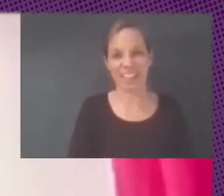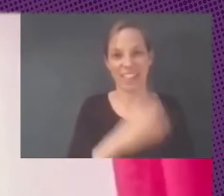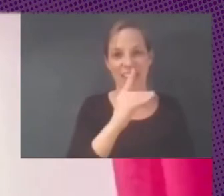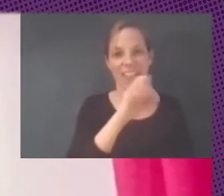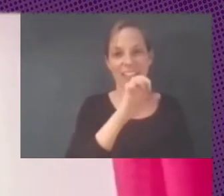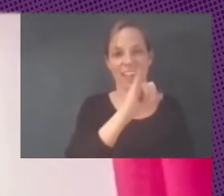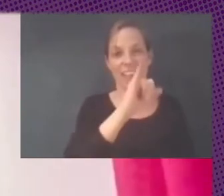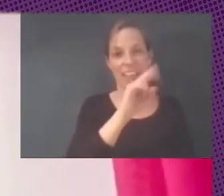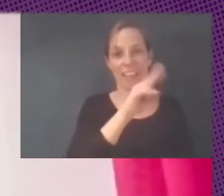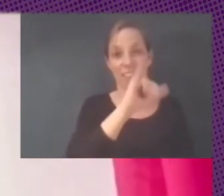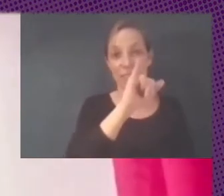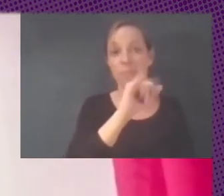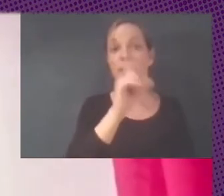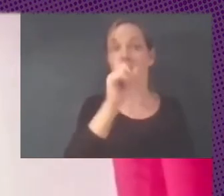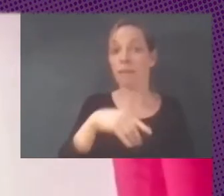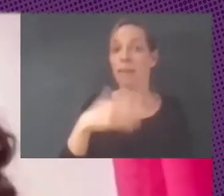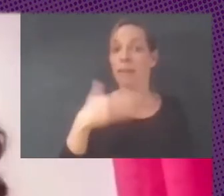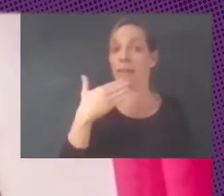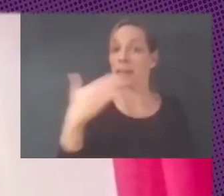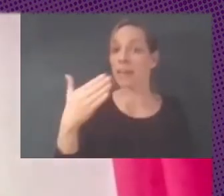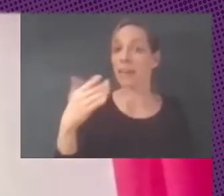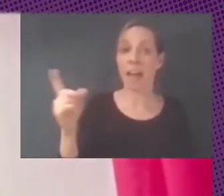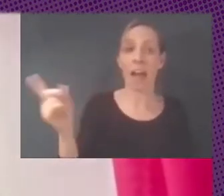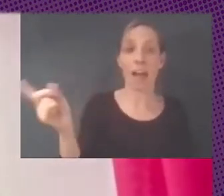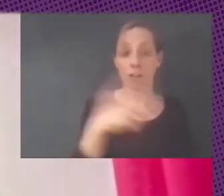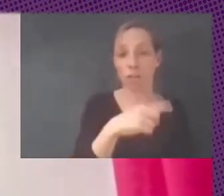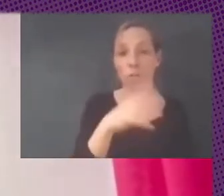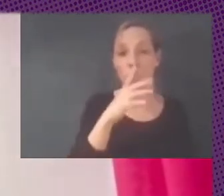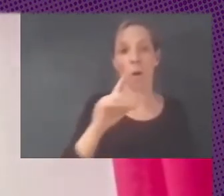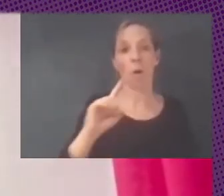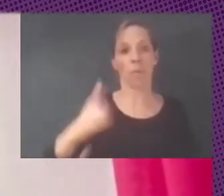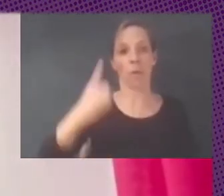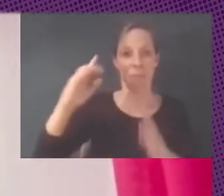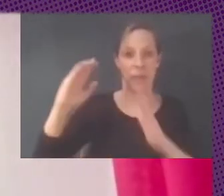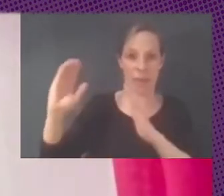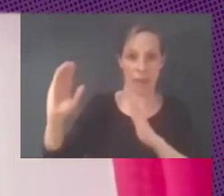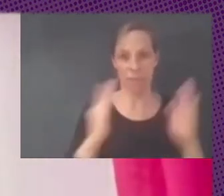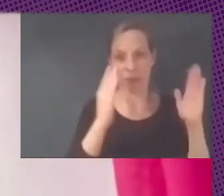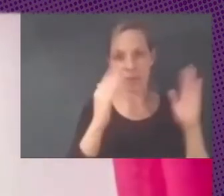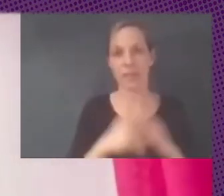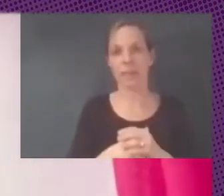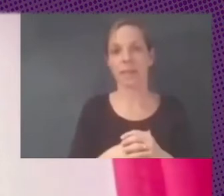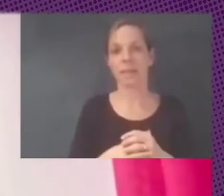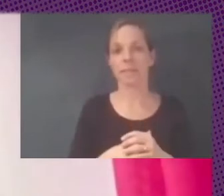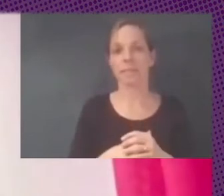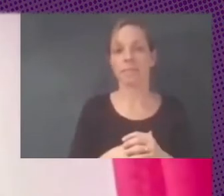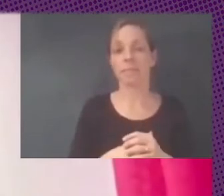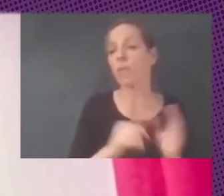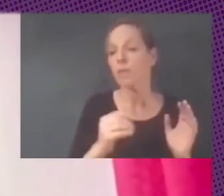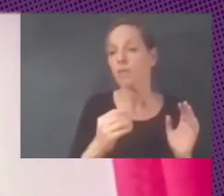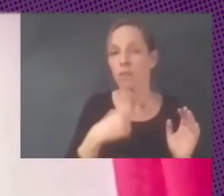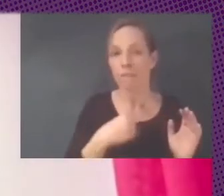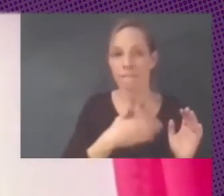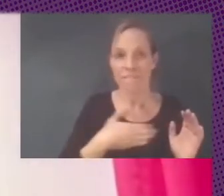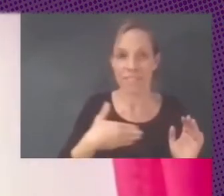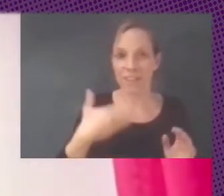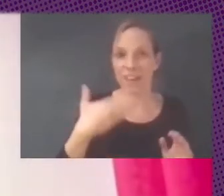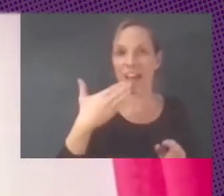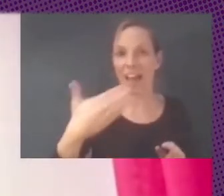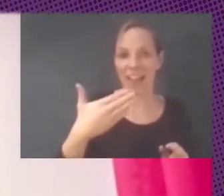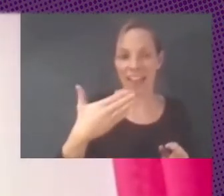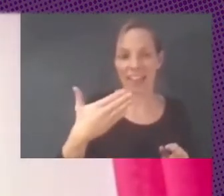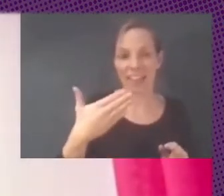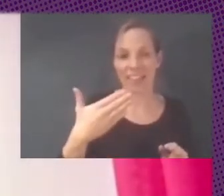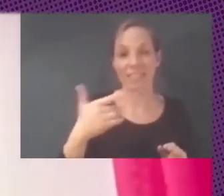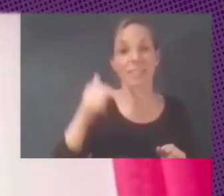y muchas gracias a todos por esta primera ronda bueno agradezco y en realidad no viene nada mal